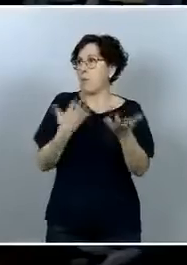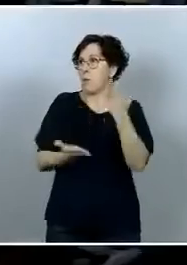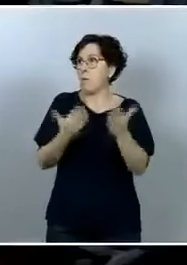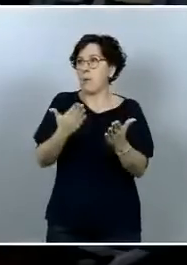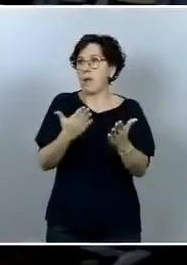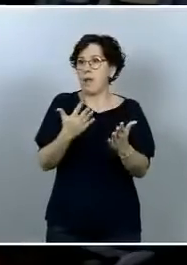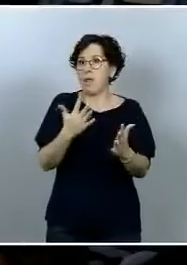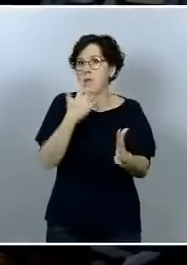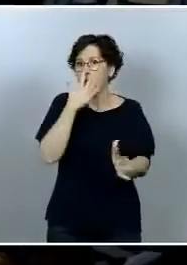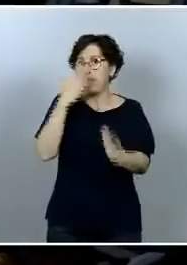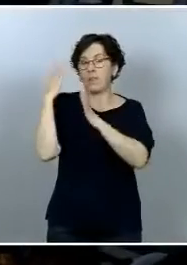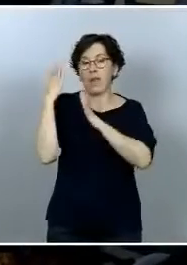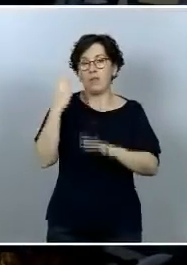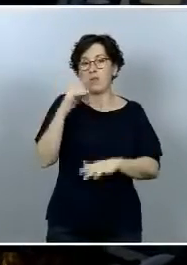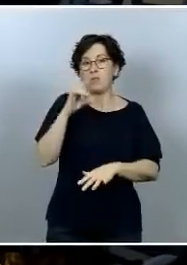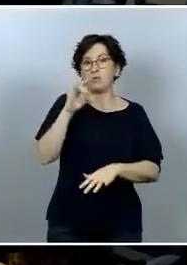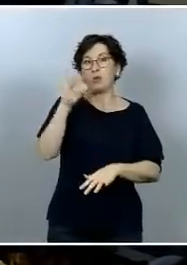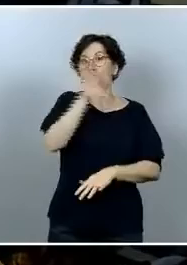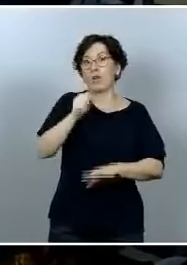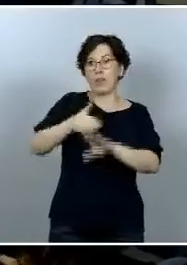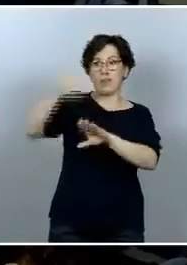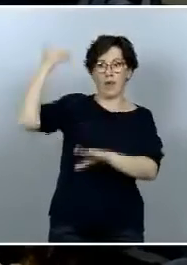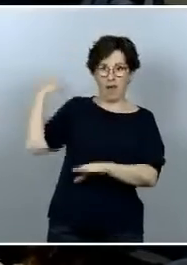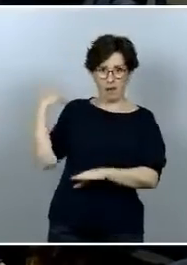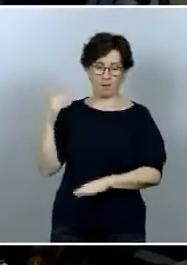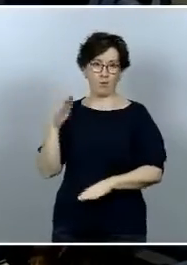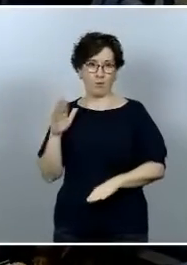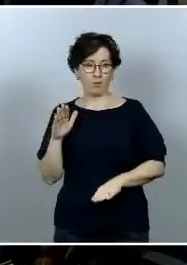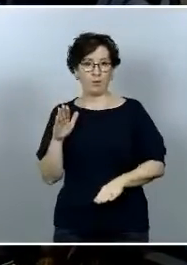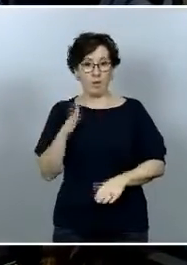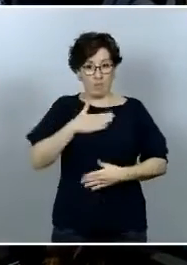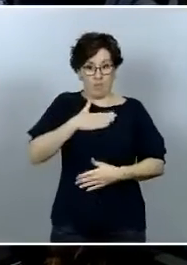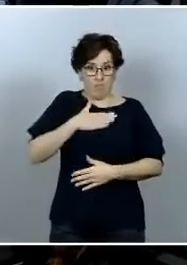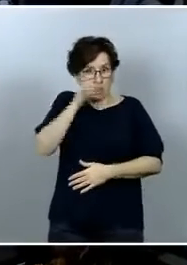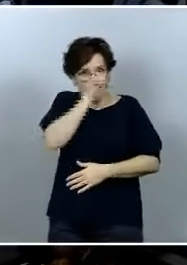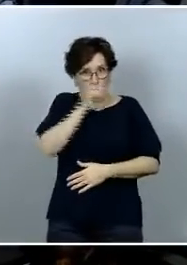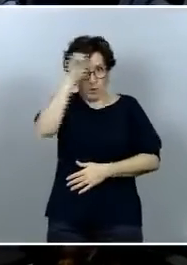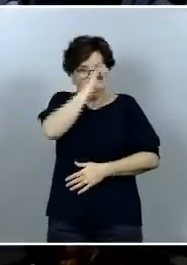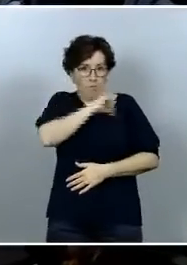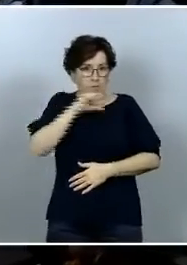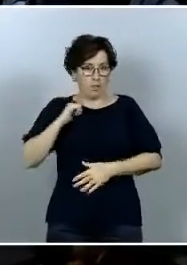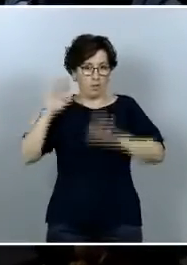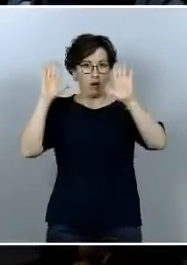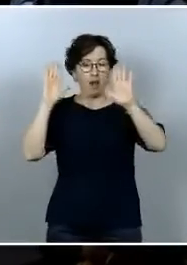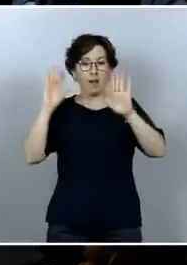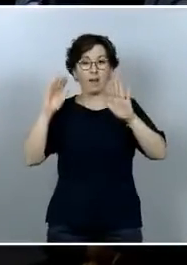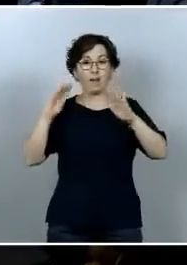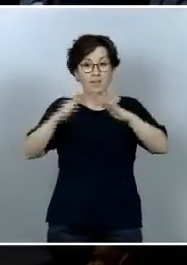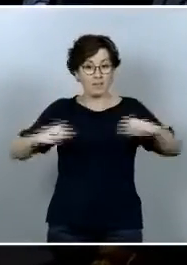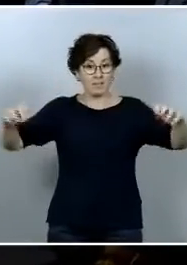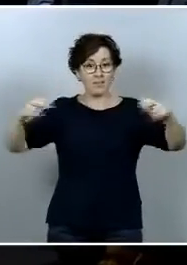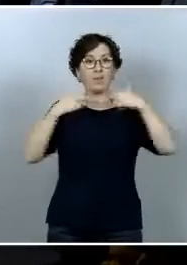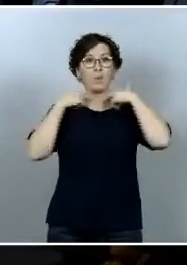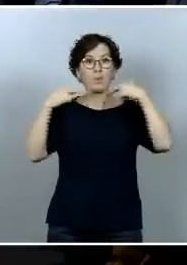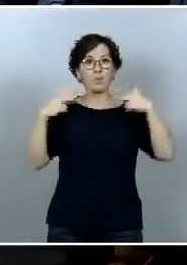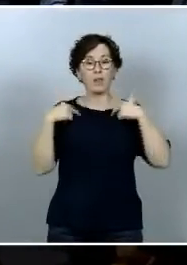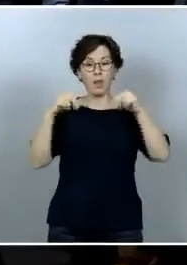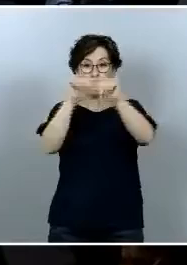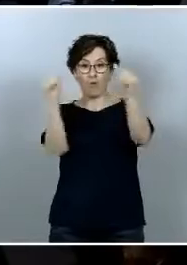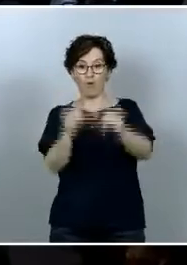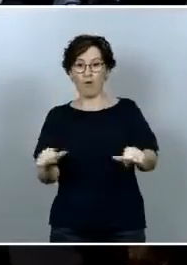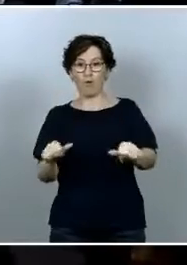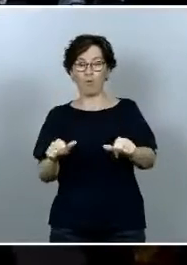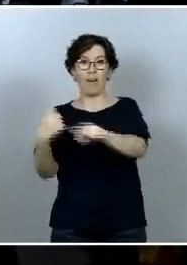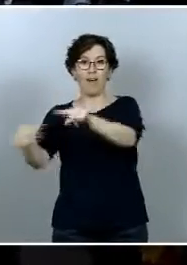y que en mi opinión personal es que esa forma de expresarse la política ha venido para quedarse y